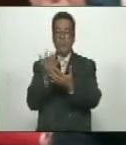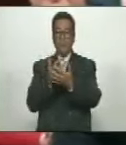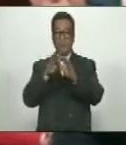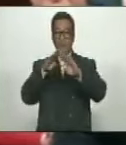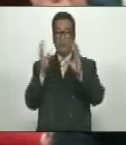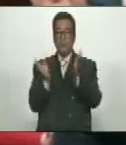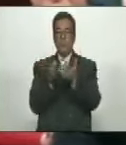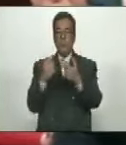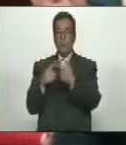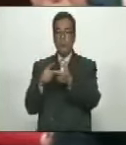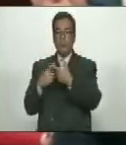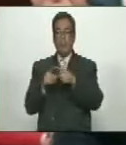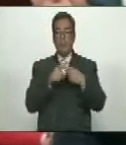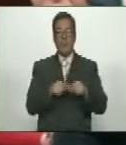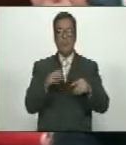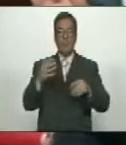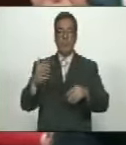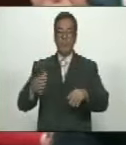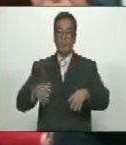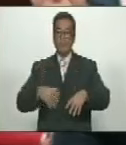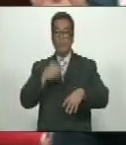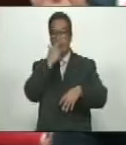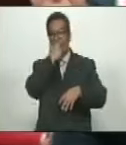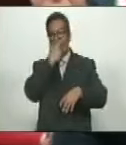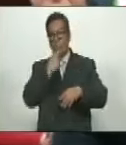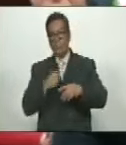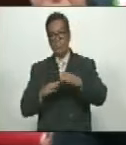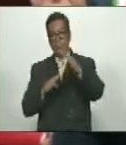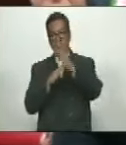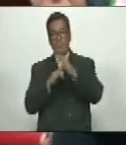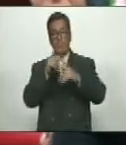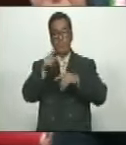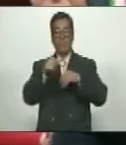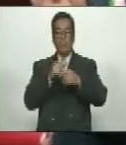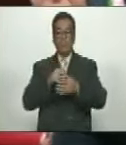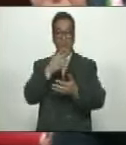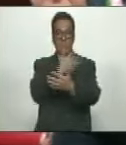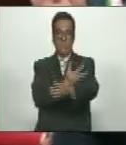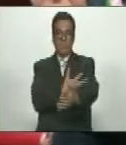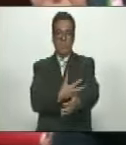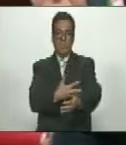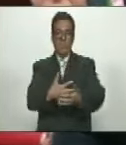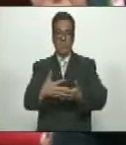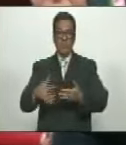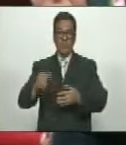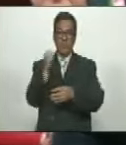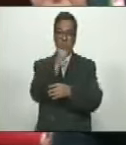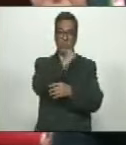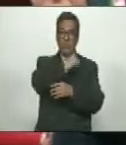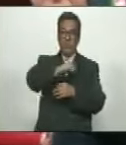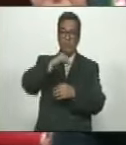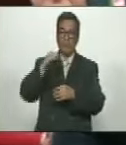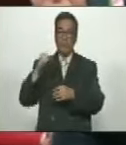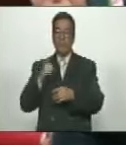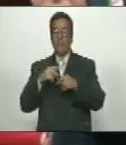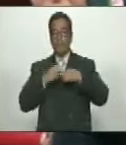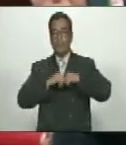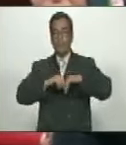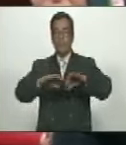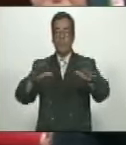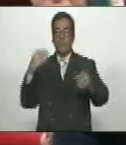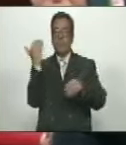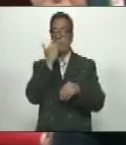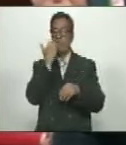diferente Será el llanto detenido Y dejará la sangre de correr asesinada Se esparcirá la